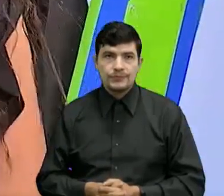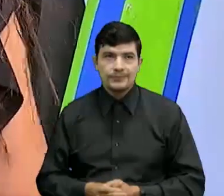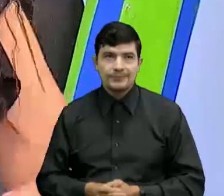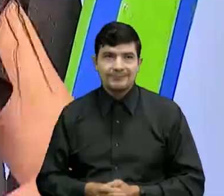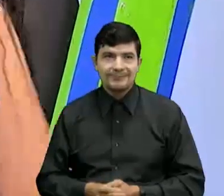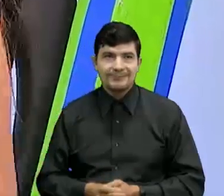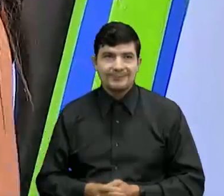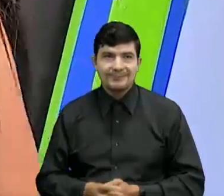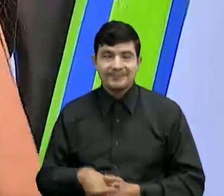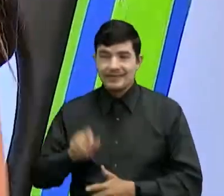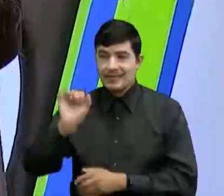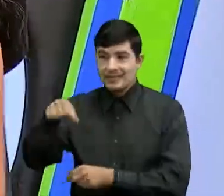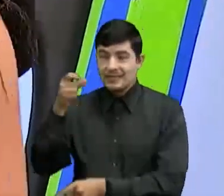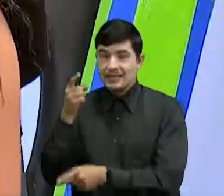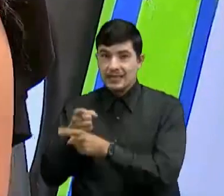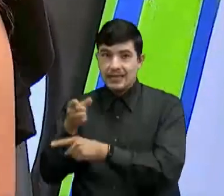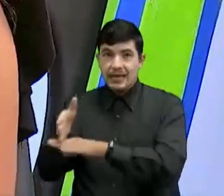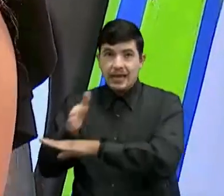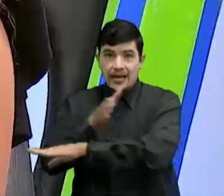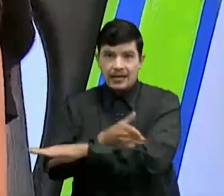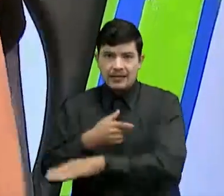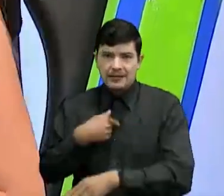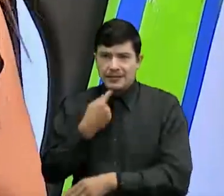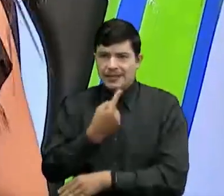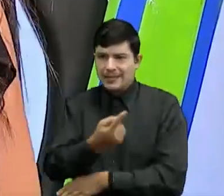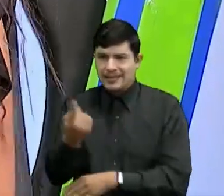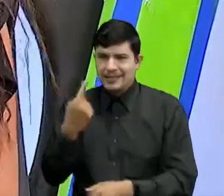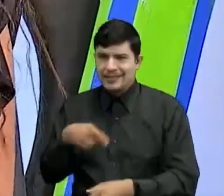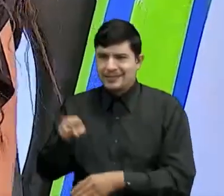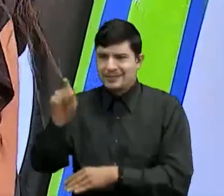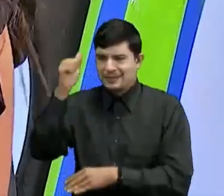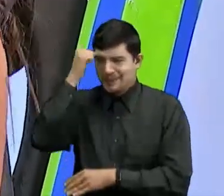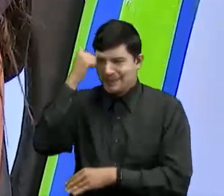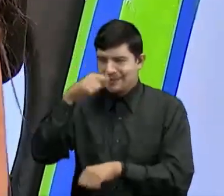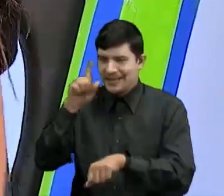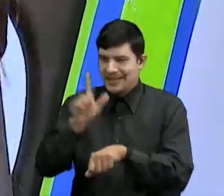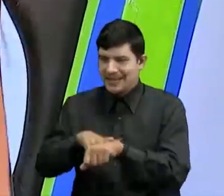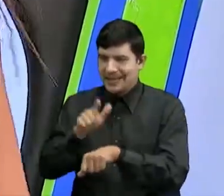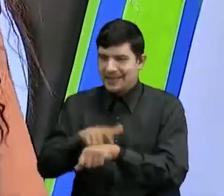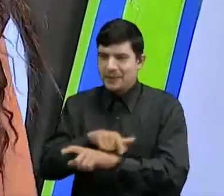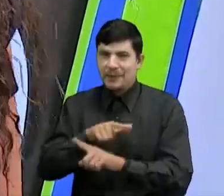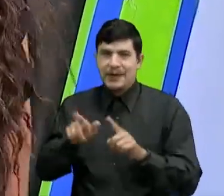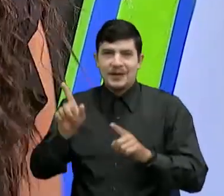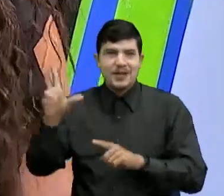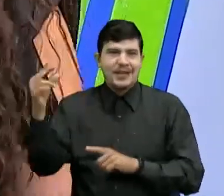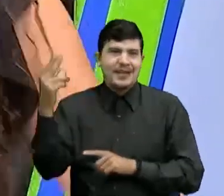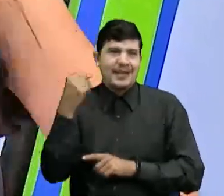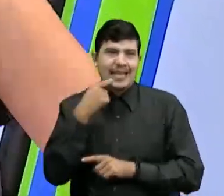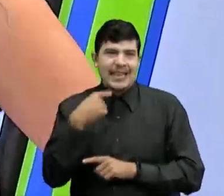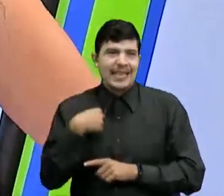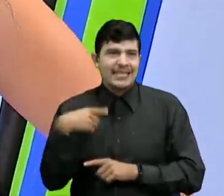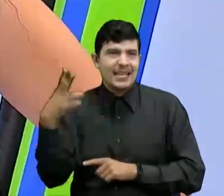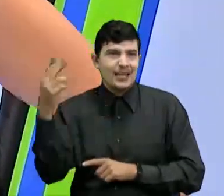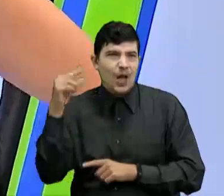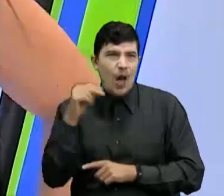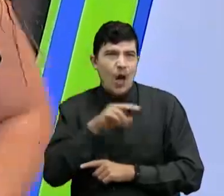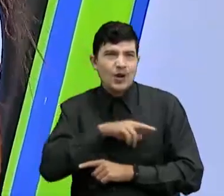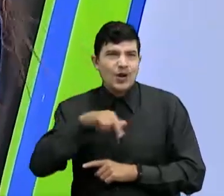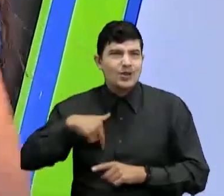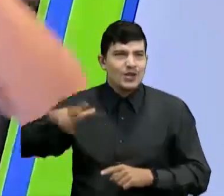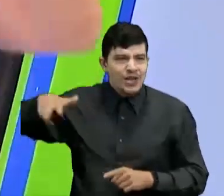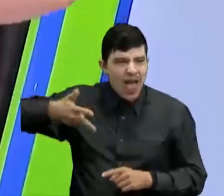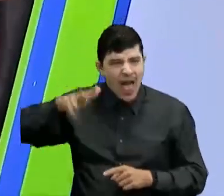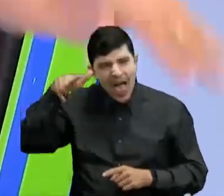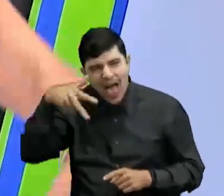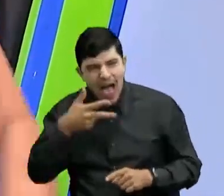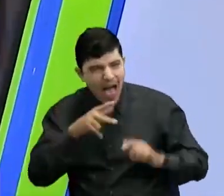Bueno, yo les había dicho que nos íbamos a ir con los profes del tiempo Y por allá ellos no Todavía estamos viajando por el